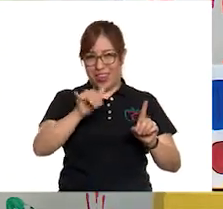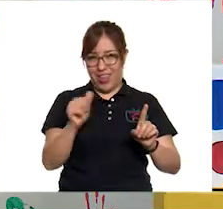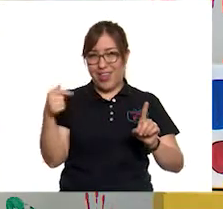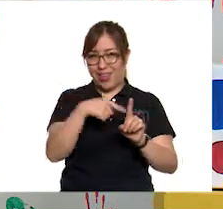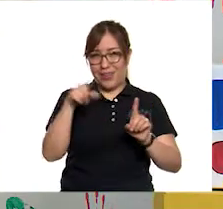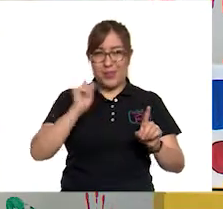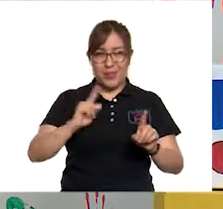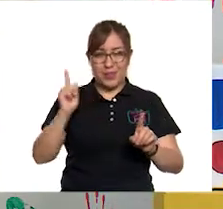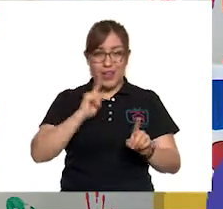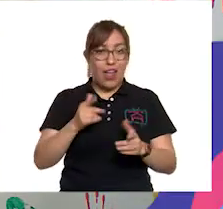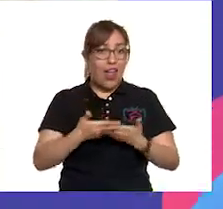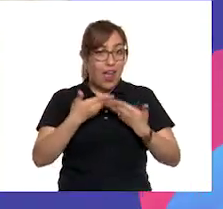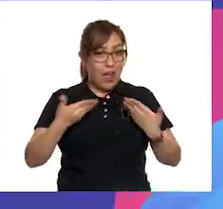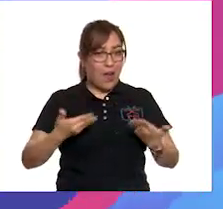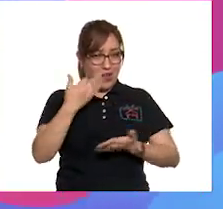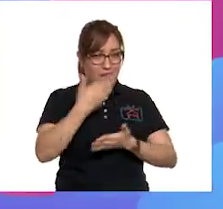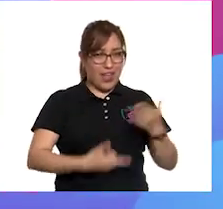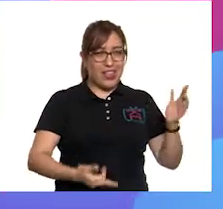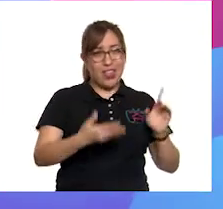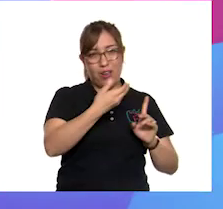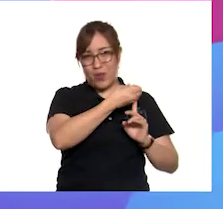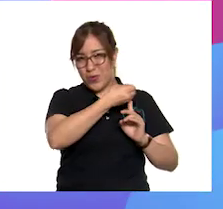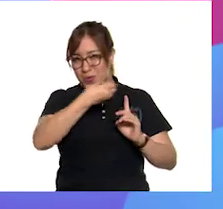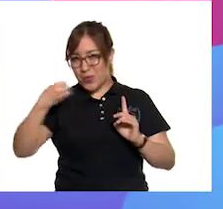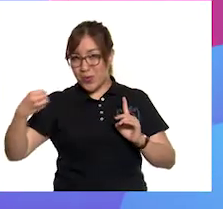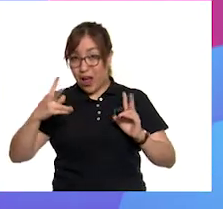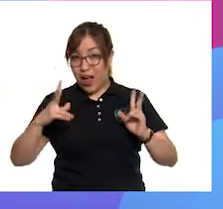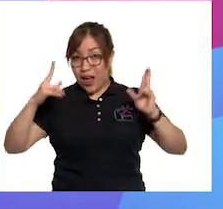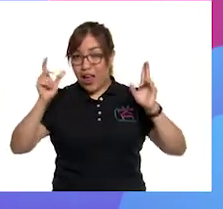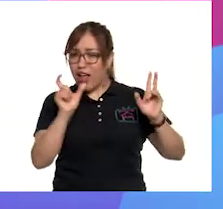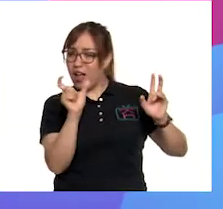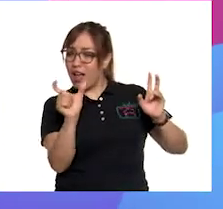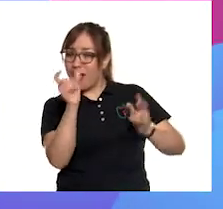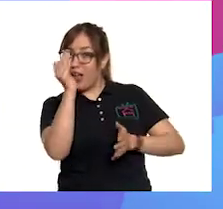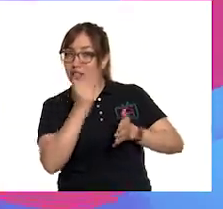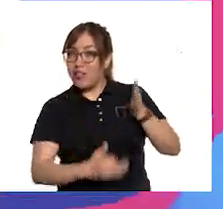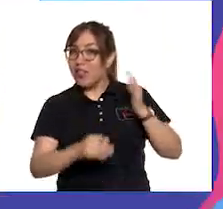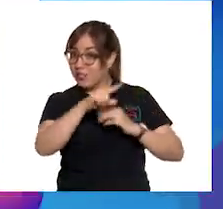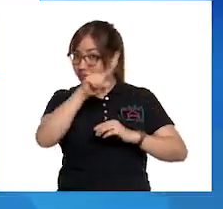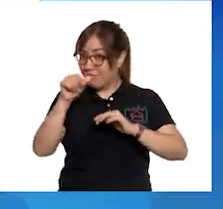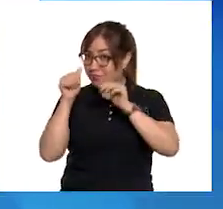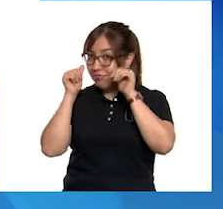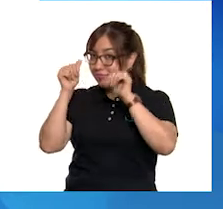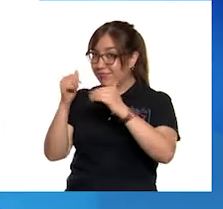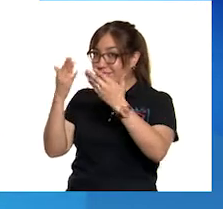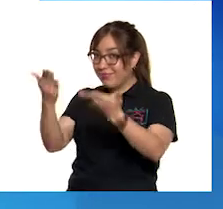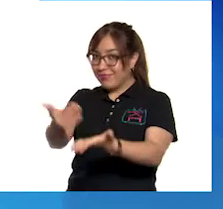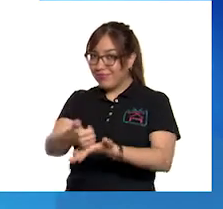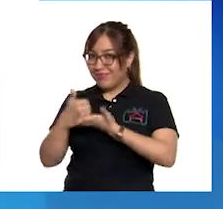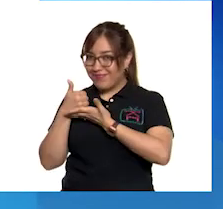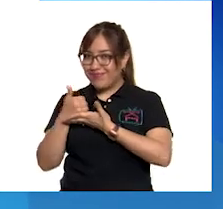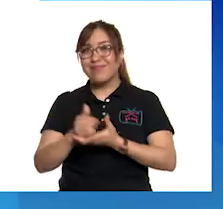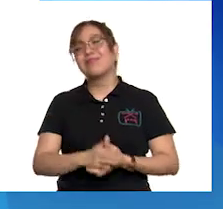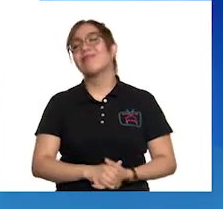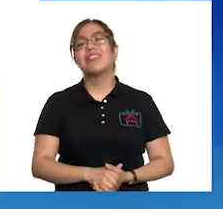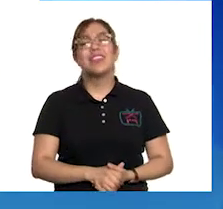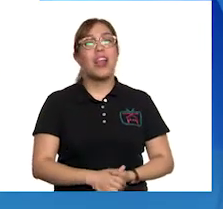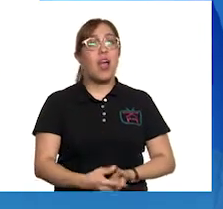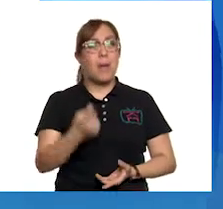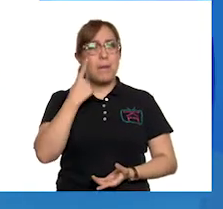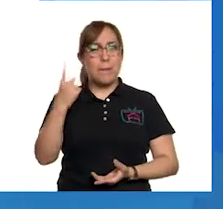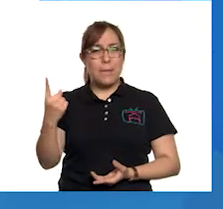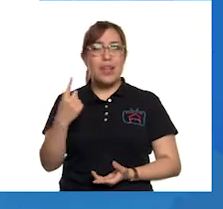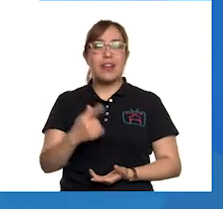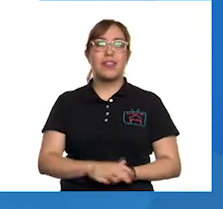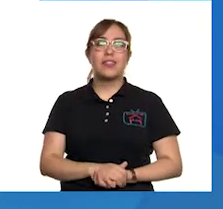completar la siguiente frase. A ver... Pongan atención, niñas y niños nos van a ayudar. ¡Sí! Veamos estas palabras